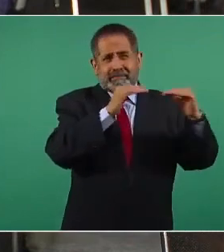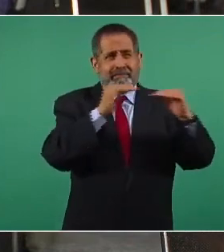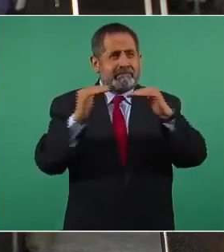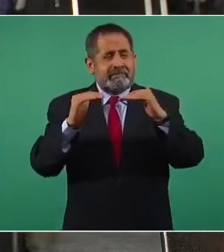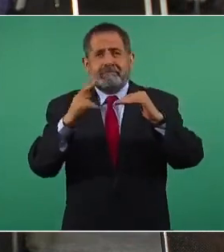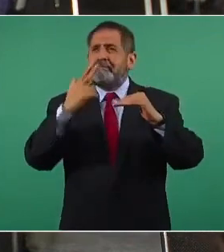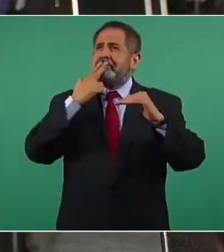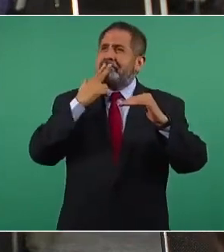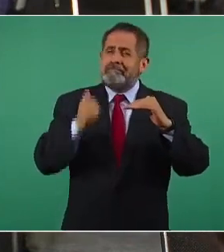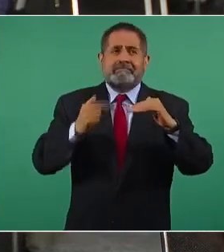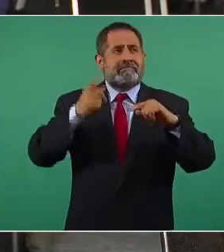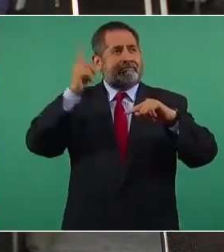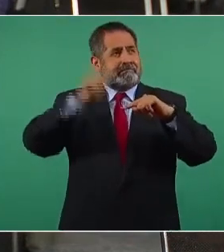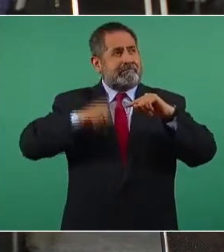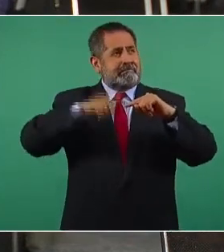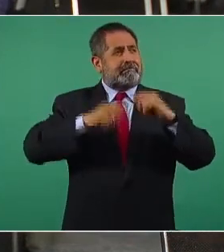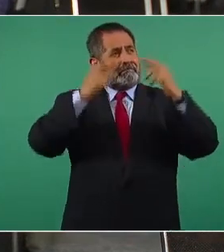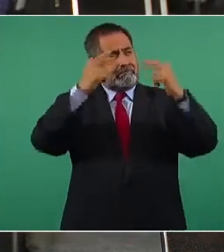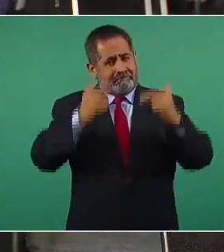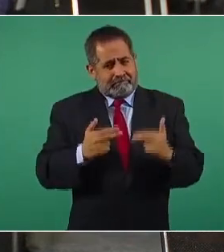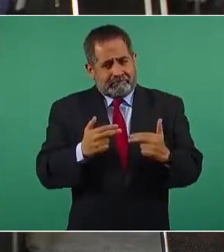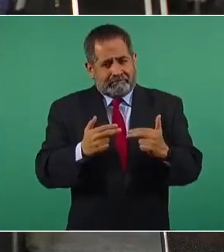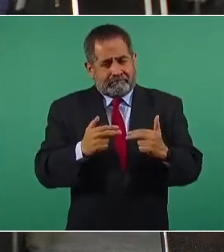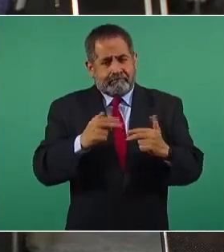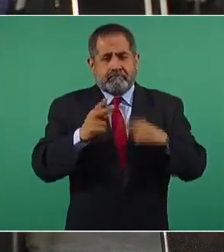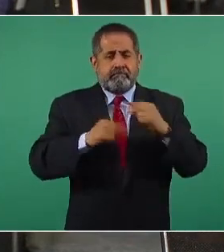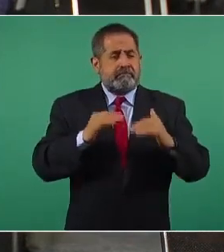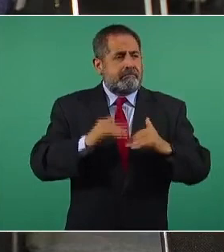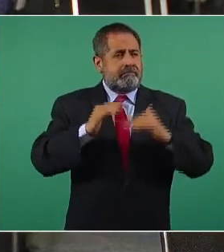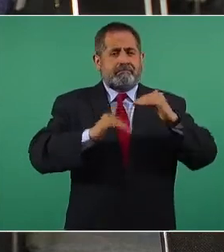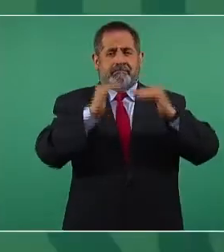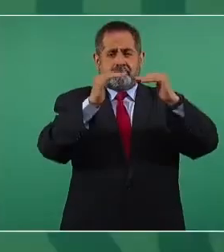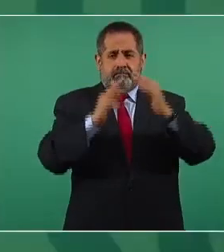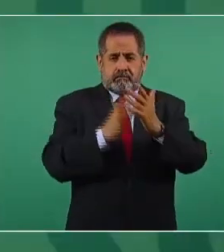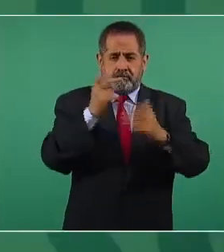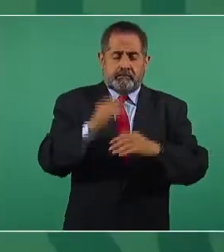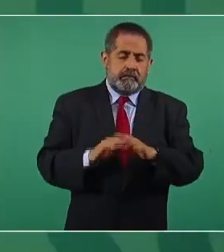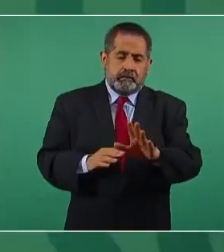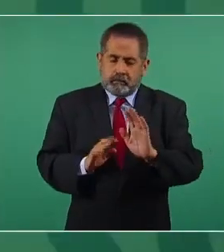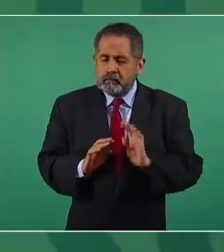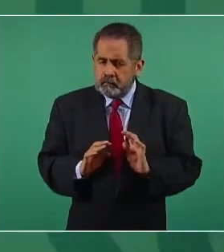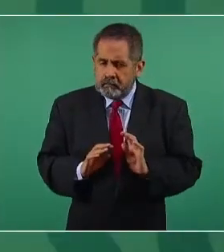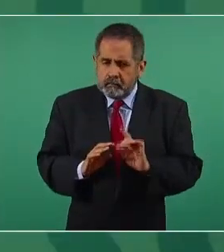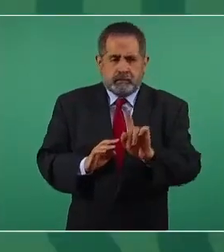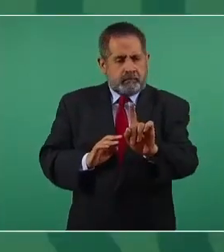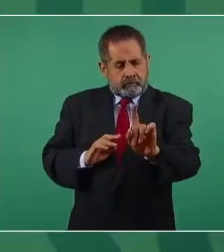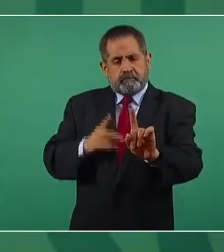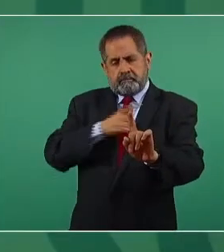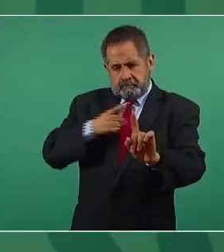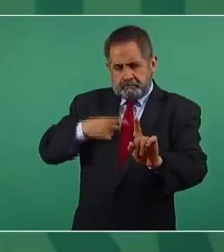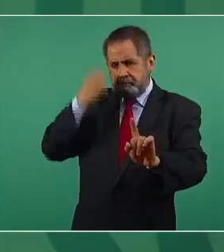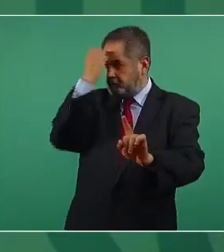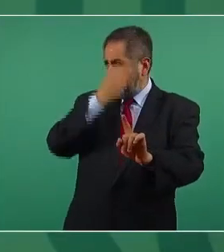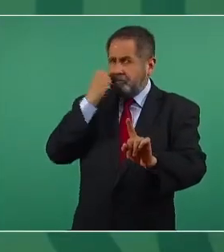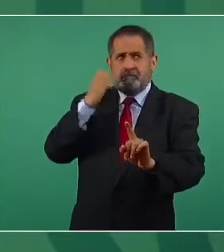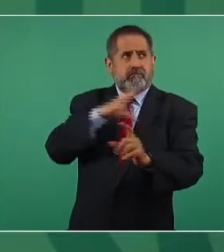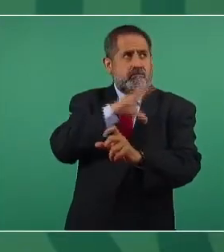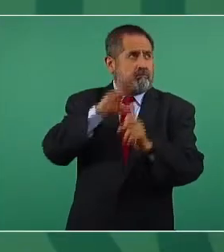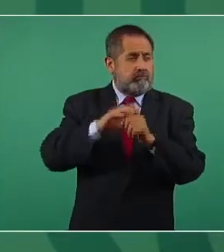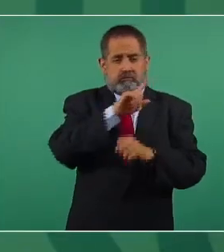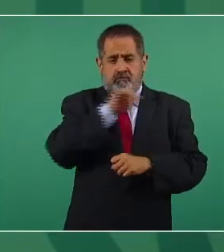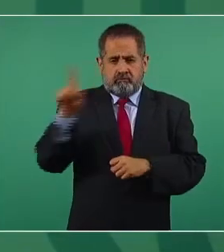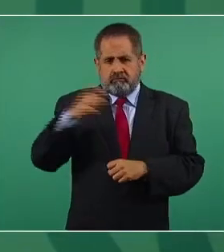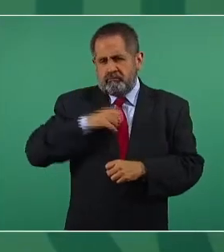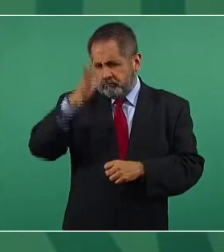no sirva y se vuelva a construir esta línea 12? La revisión total, yo